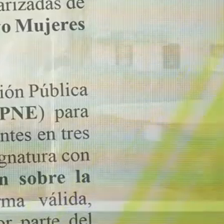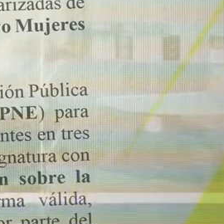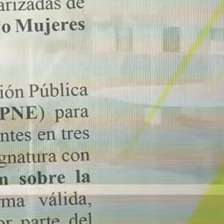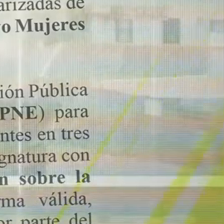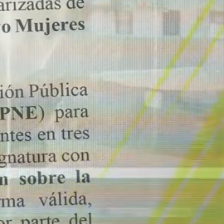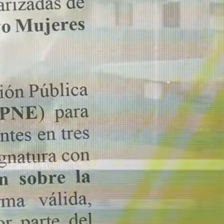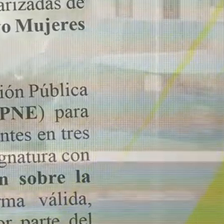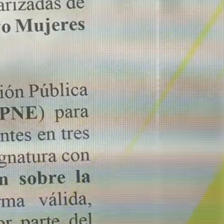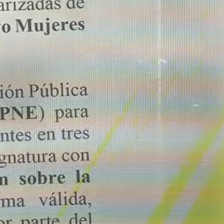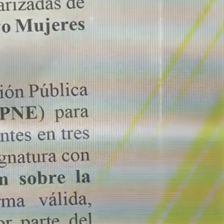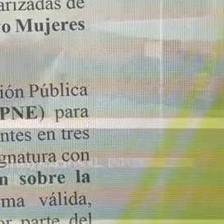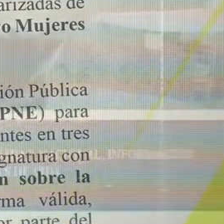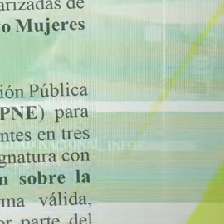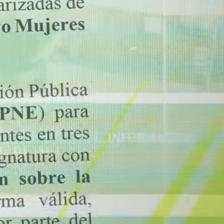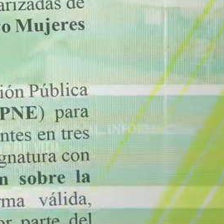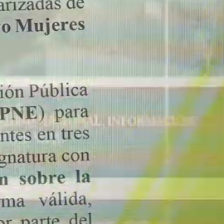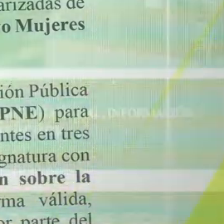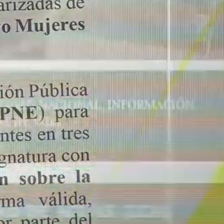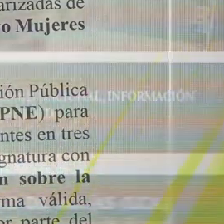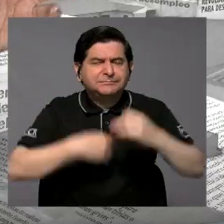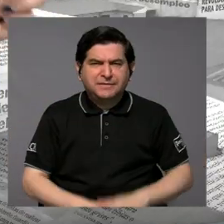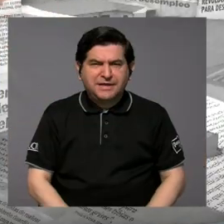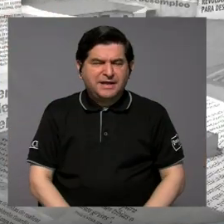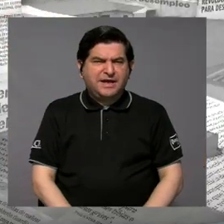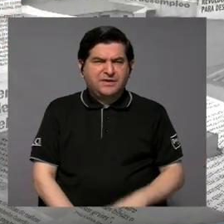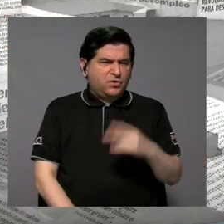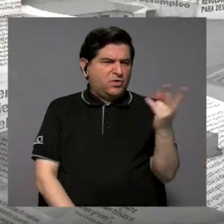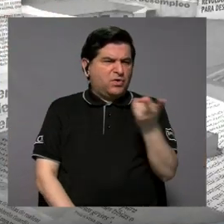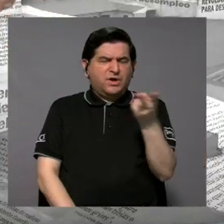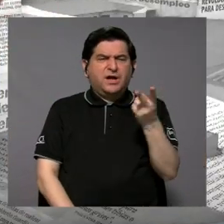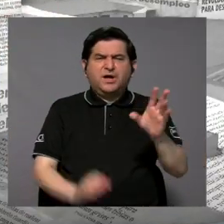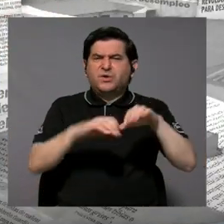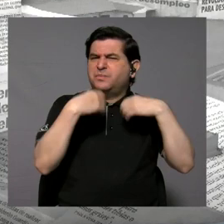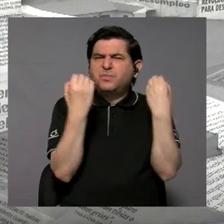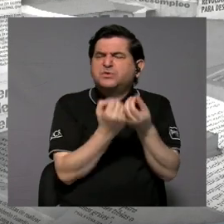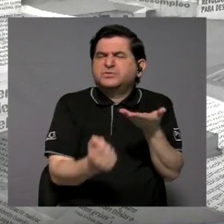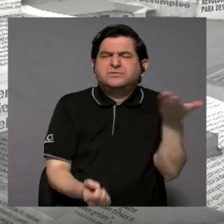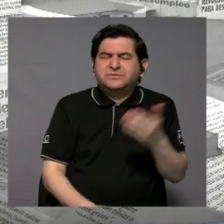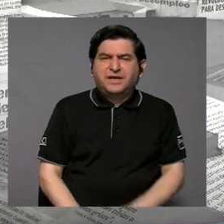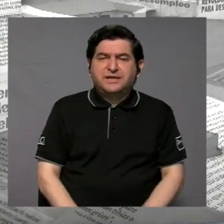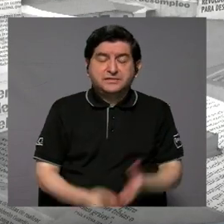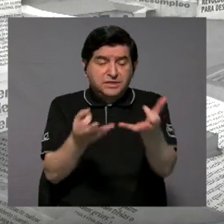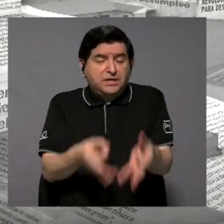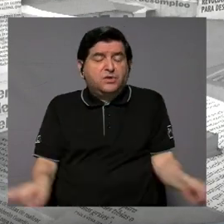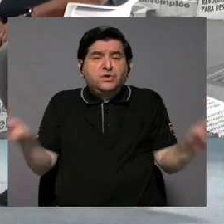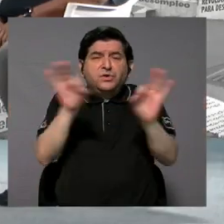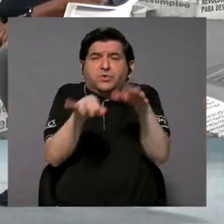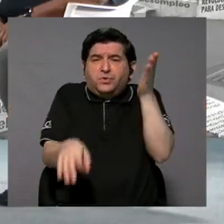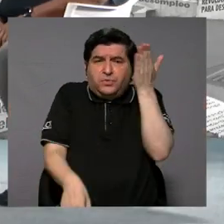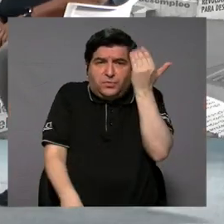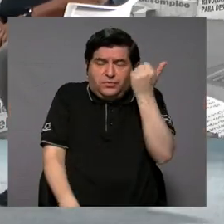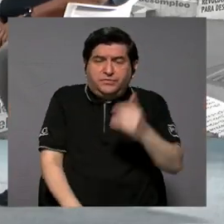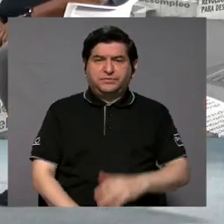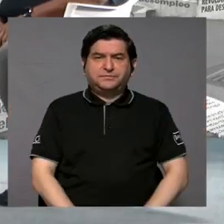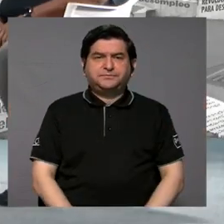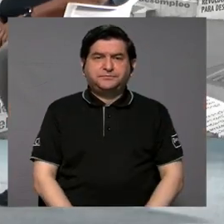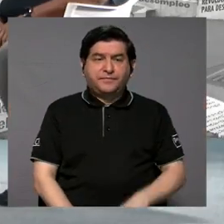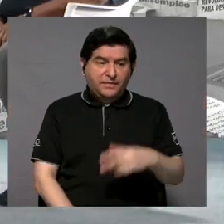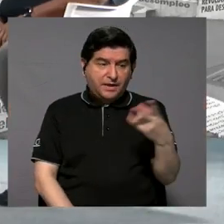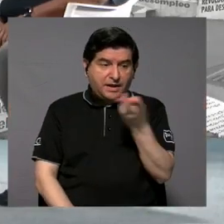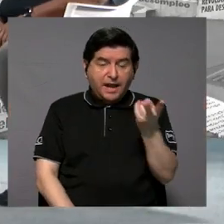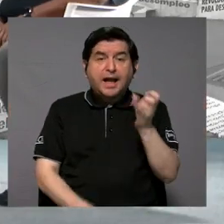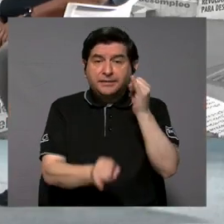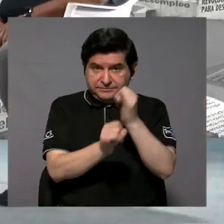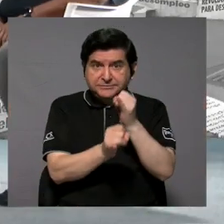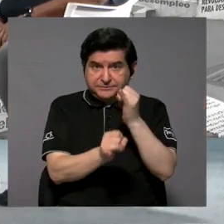Este, tal vez si nos explica qué son estas entidades y cuál es la importancia que tienen. Bueno, estas dos